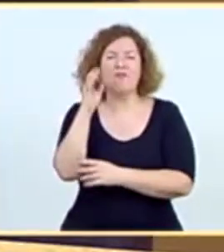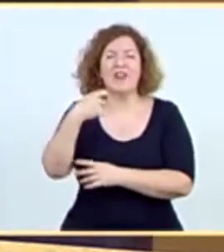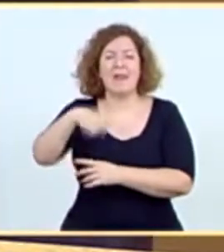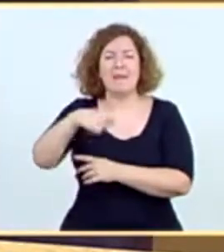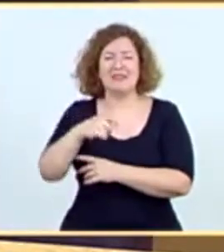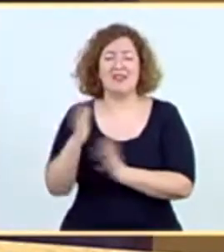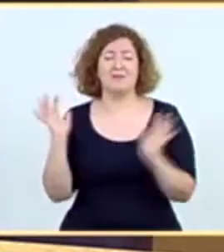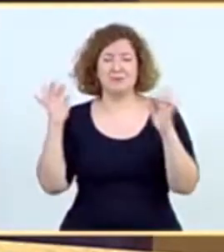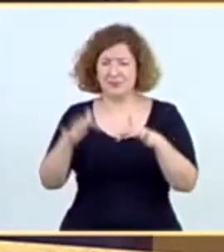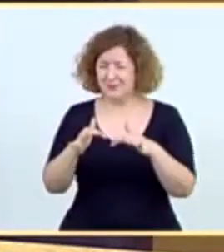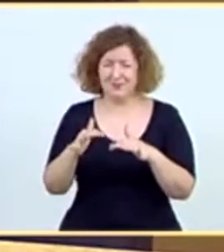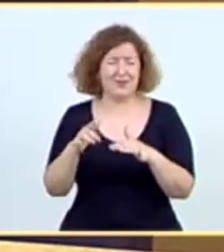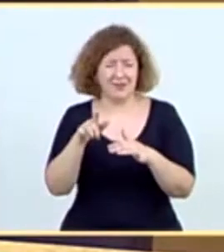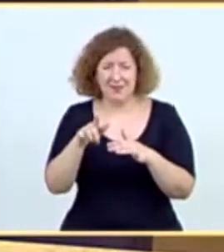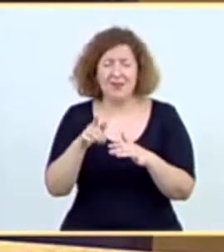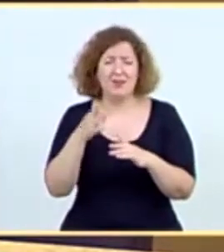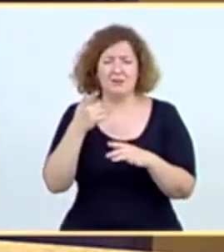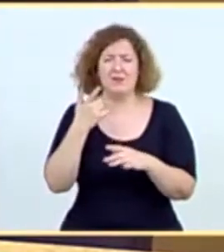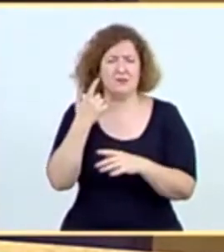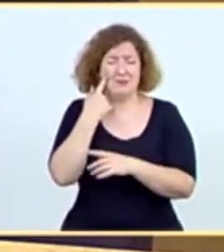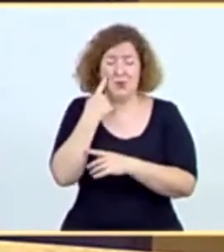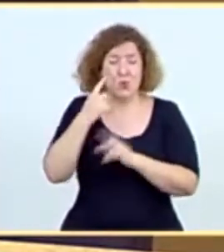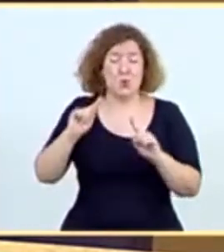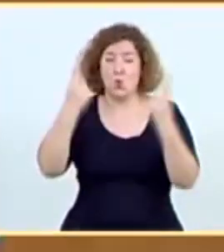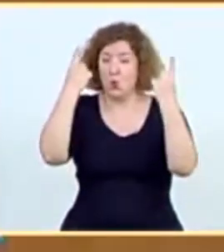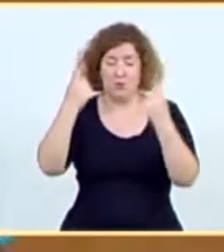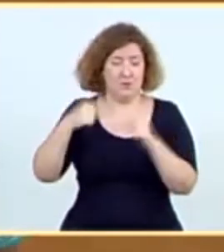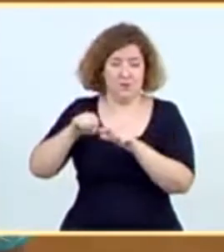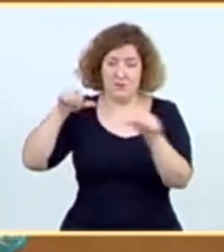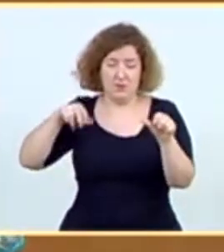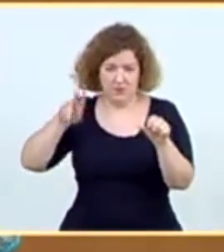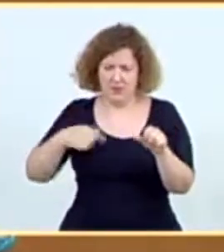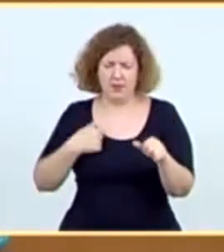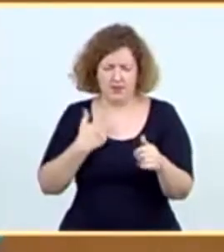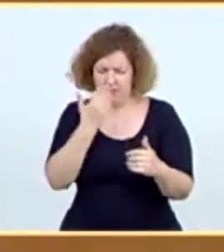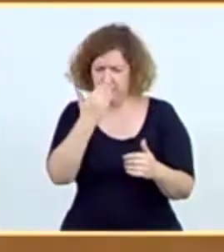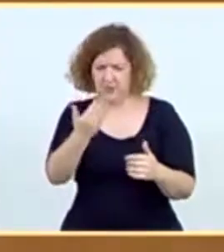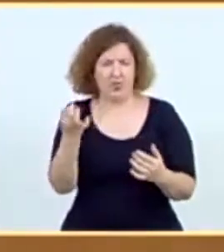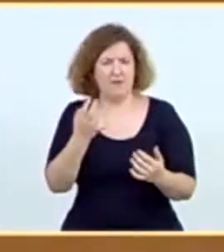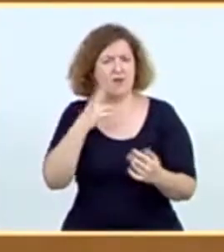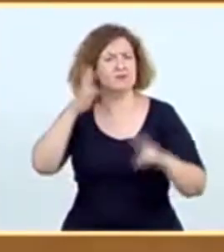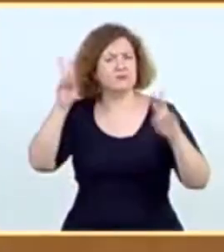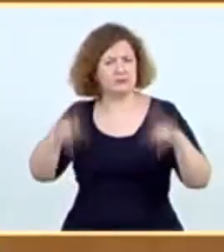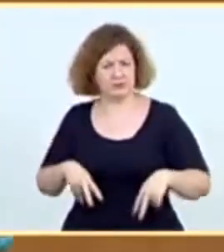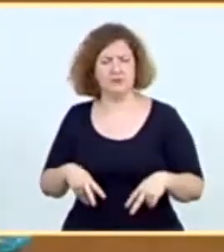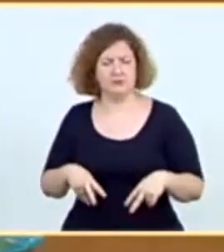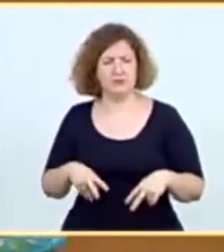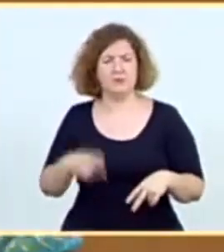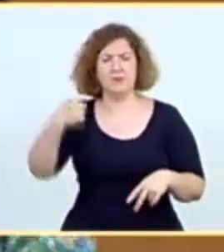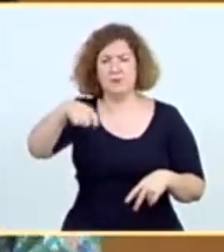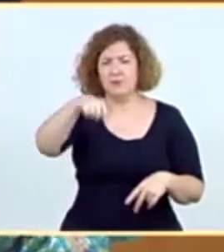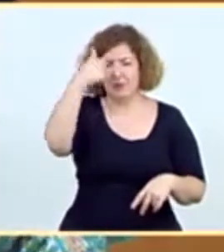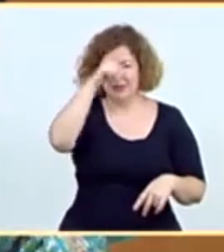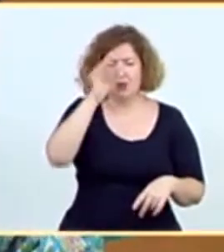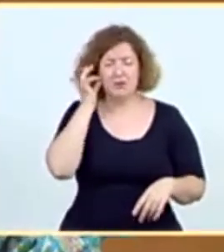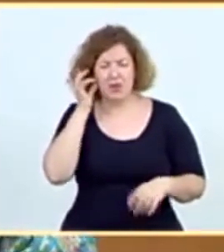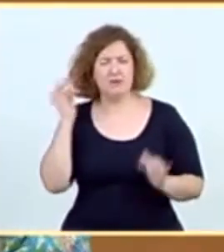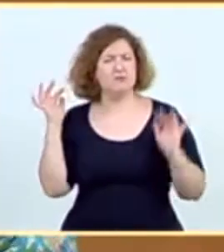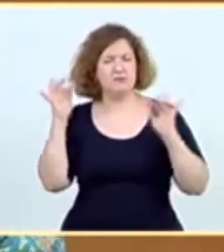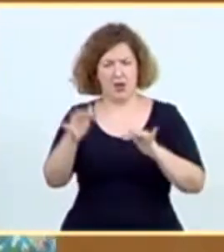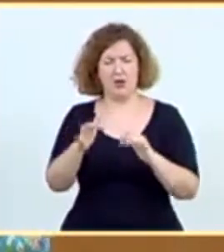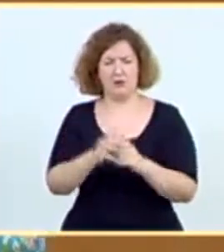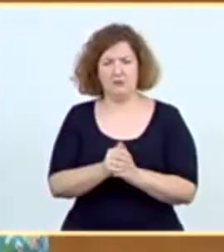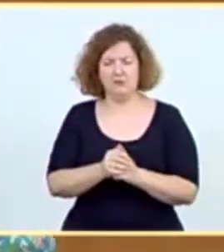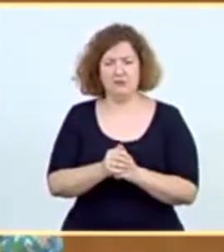presidentes que se han celebrado. Un hecho insólito, que desde luego que es de reconocer que todos los presidentes y presidentes han estado ahí.